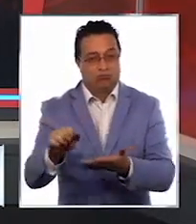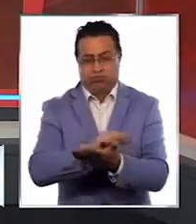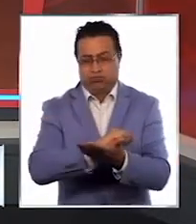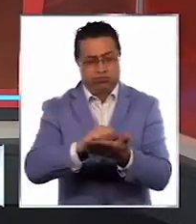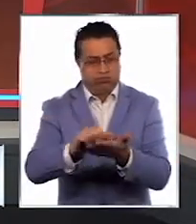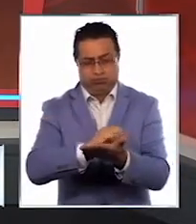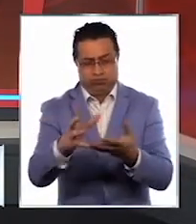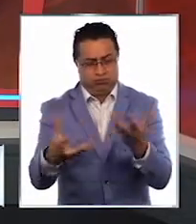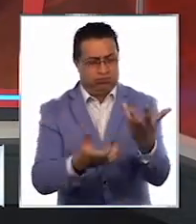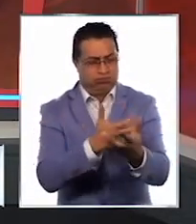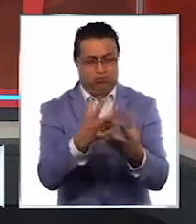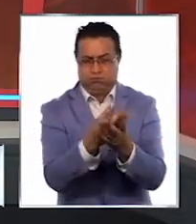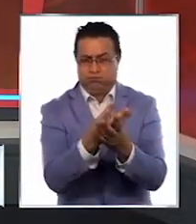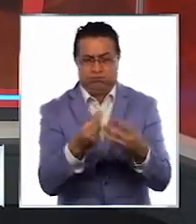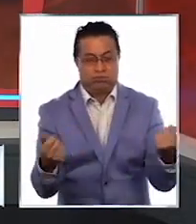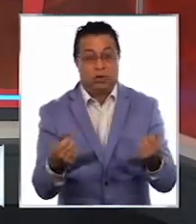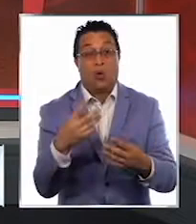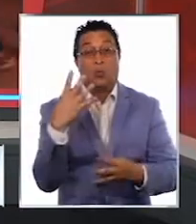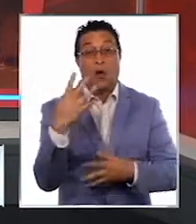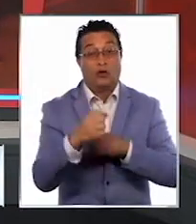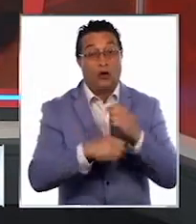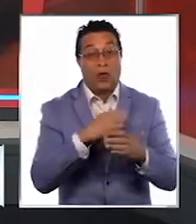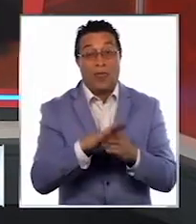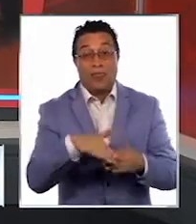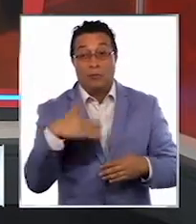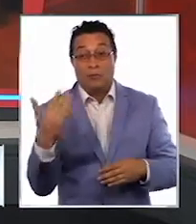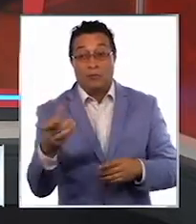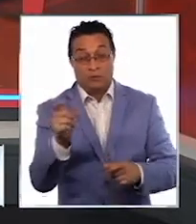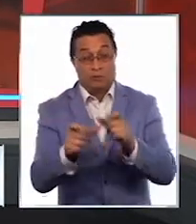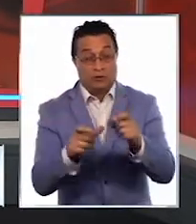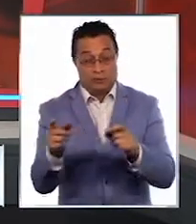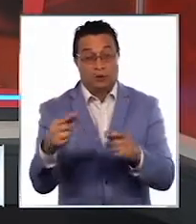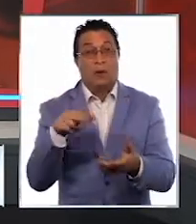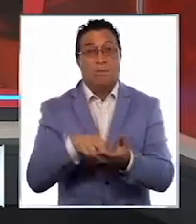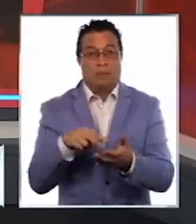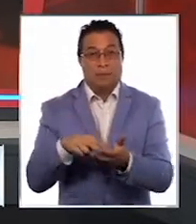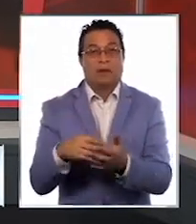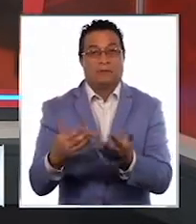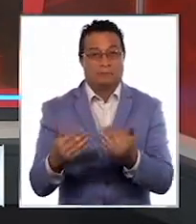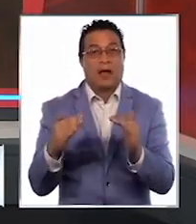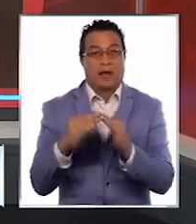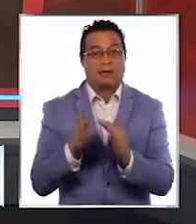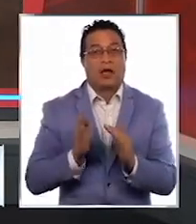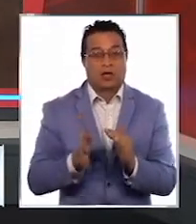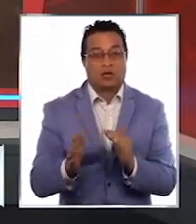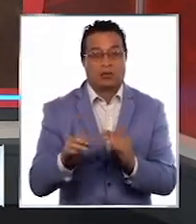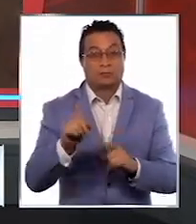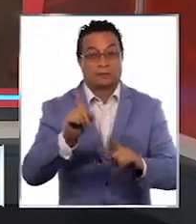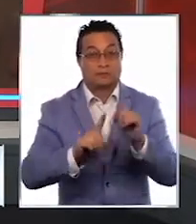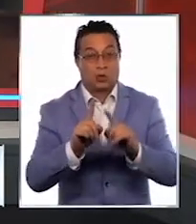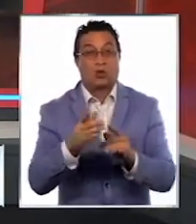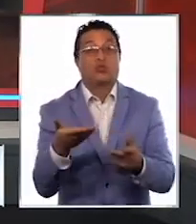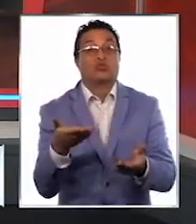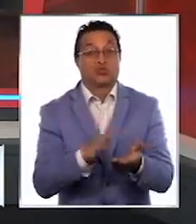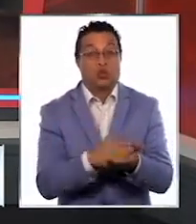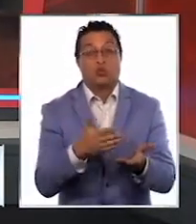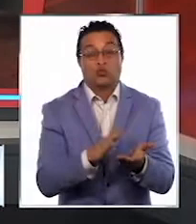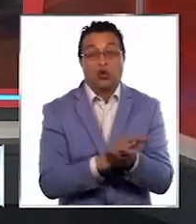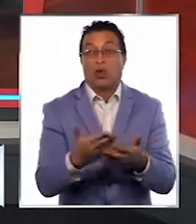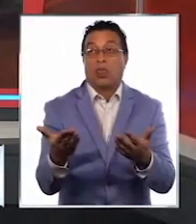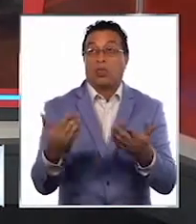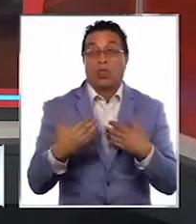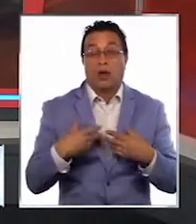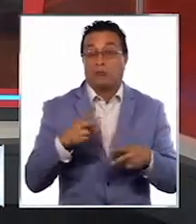del mapa por las llamas. Cuatro años después, parte de sus habitantes siguen esperando una casa. Algunos de ellos murieron esperando una